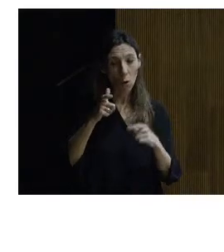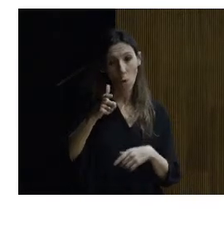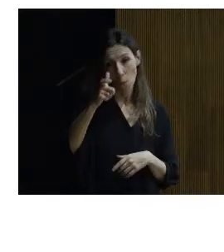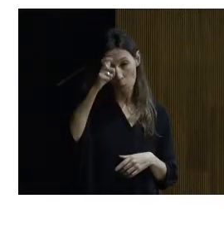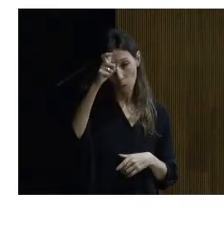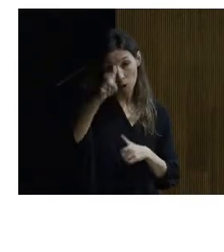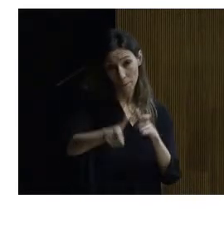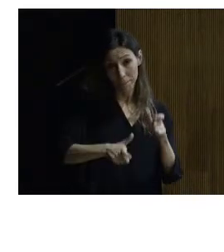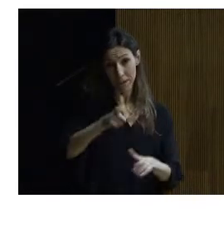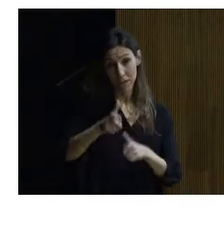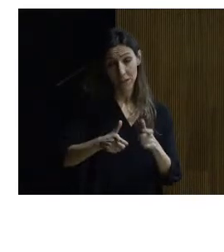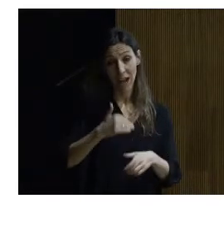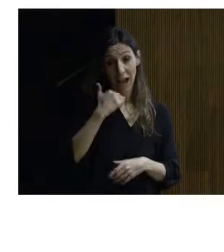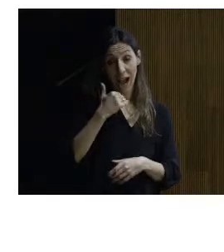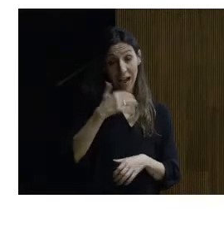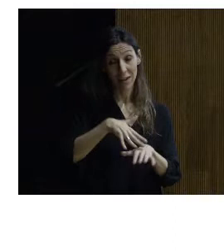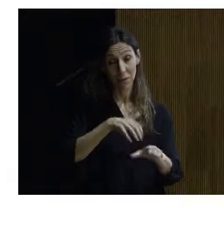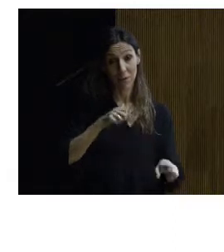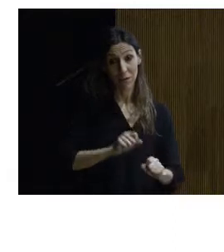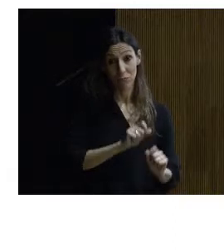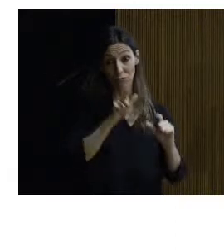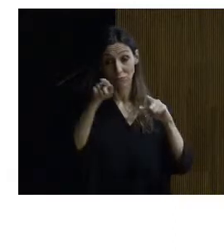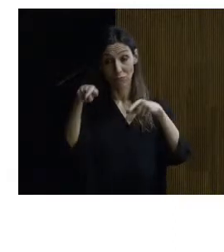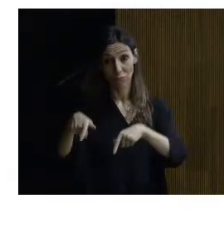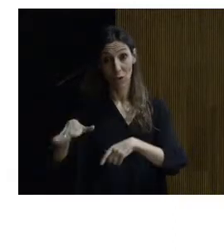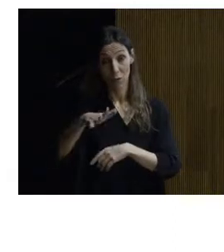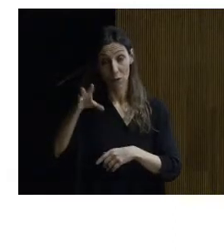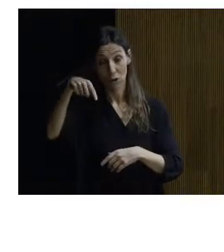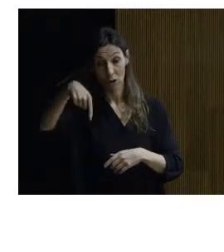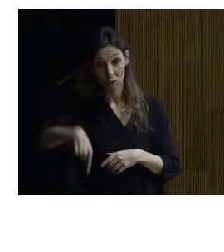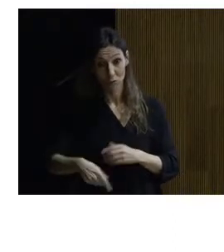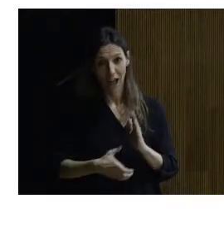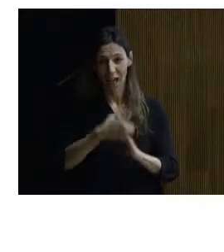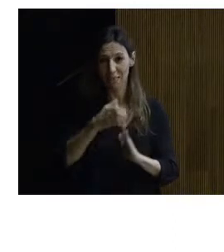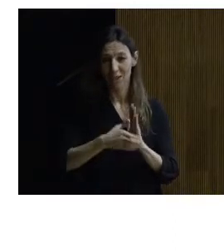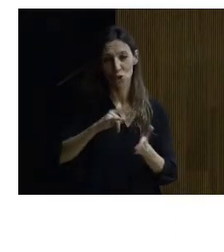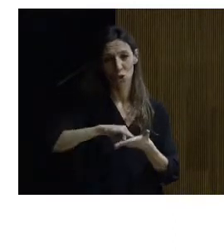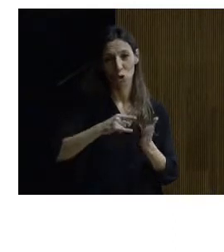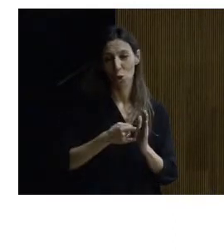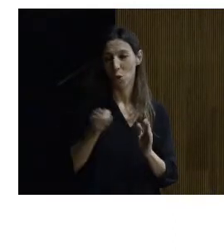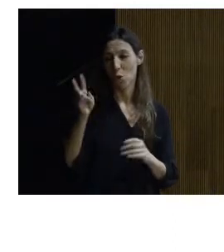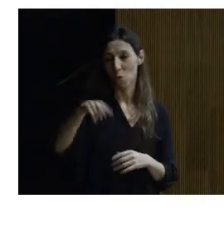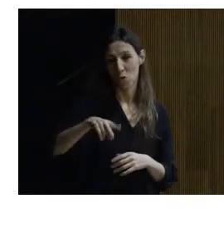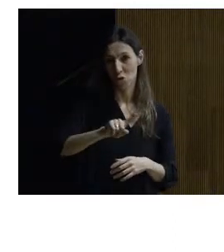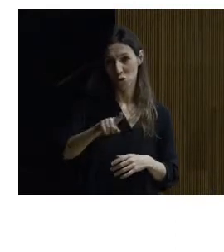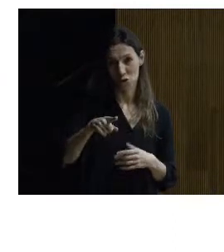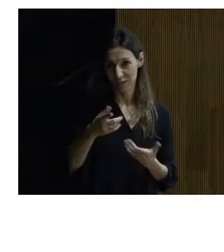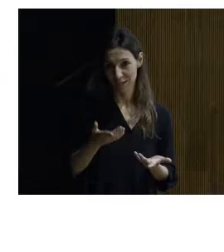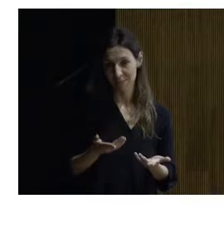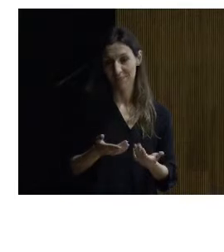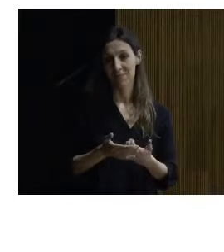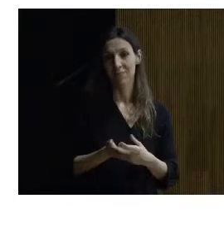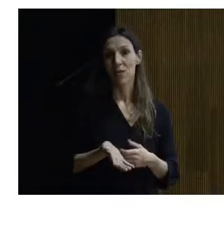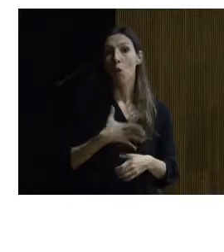está emigrando a la parte baja pues decimos hombre ese ascensor no va a solucionar lo que es el día a día de los habitantes de este lugar ¿no? quizás